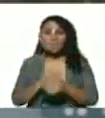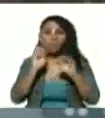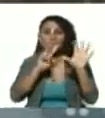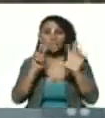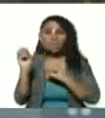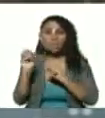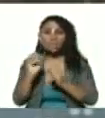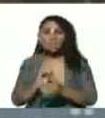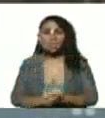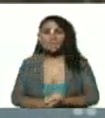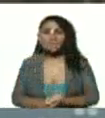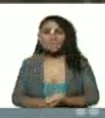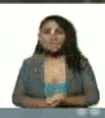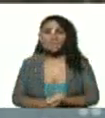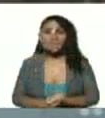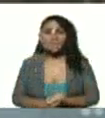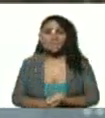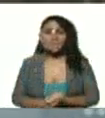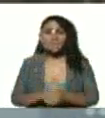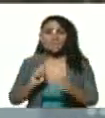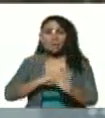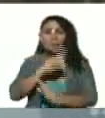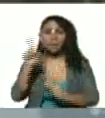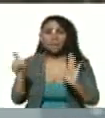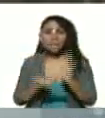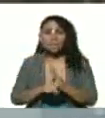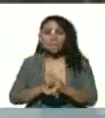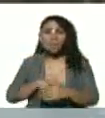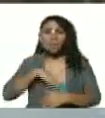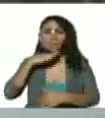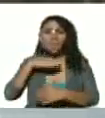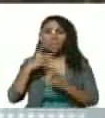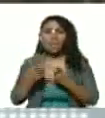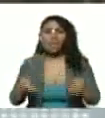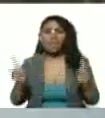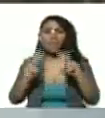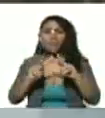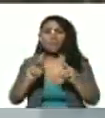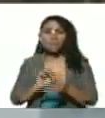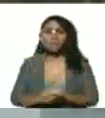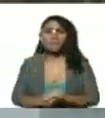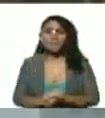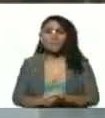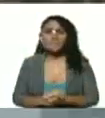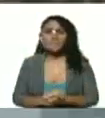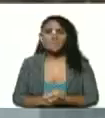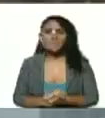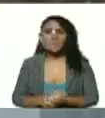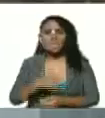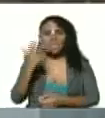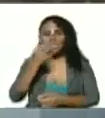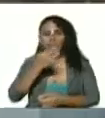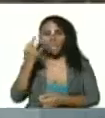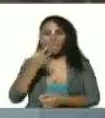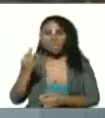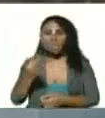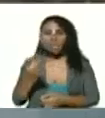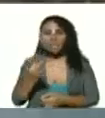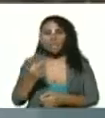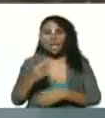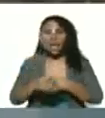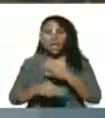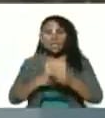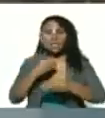una generación llena de valentía que de verdad fueron